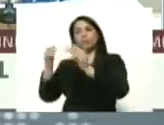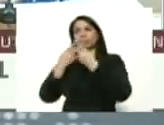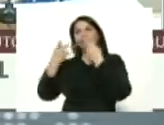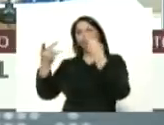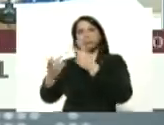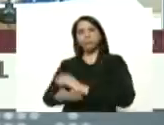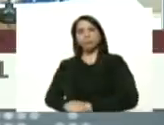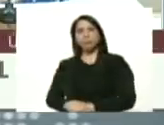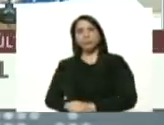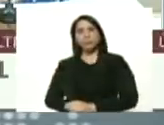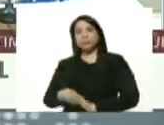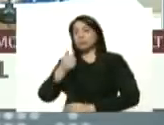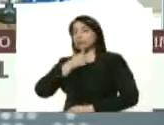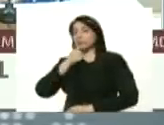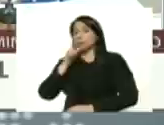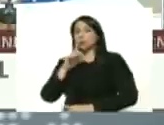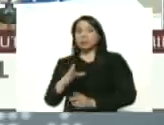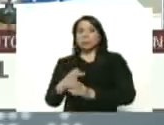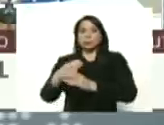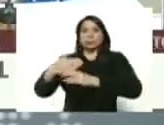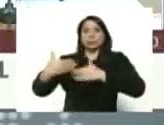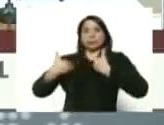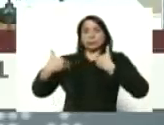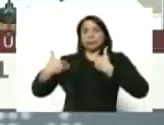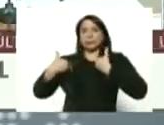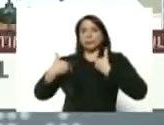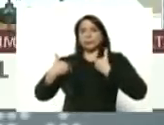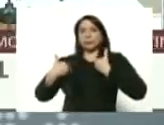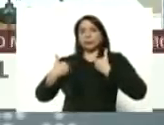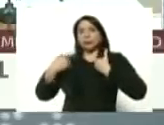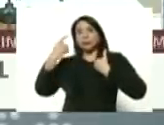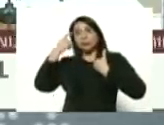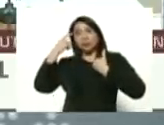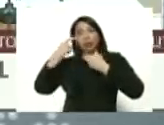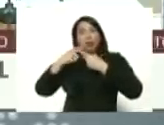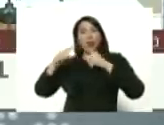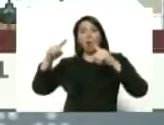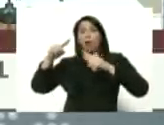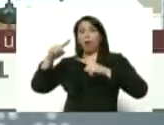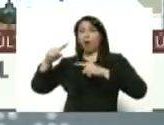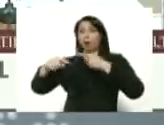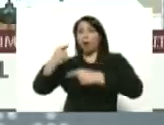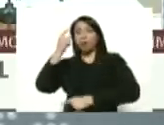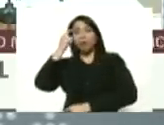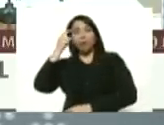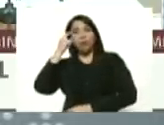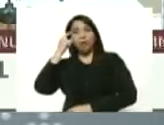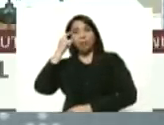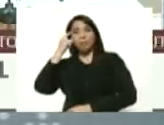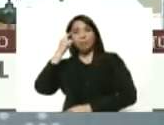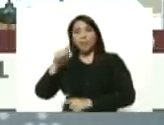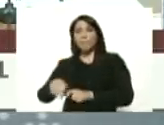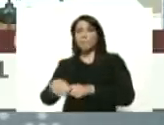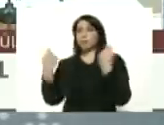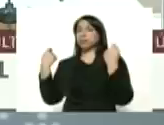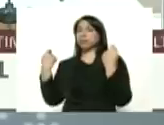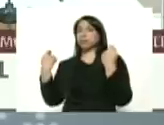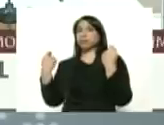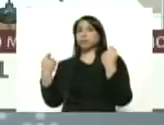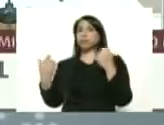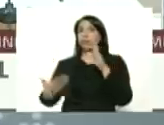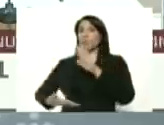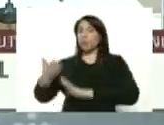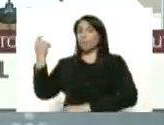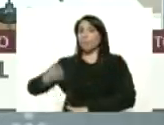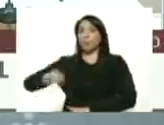no aguantaron las presiones y de un día a otro pum se fueron el